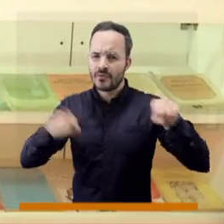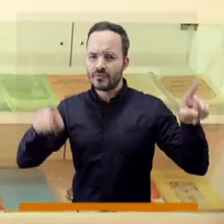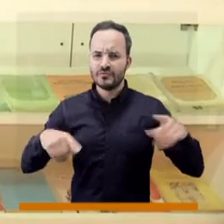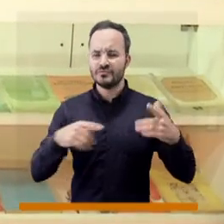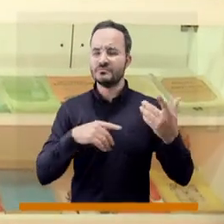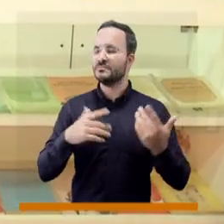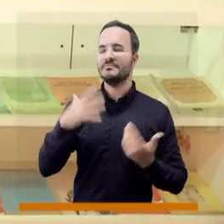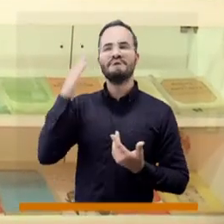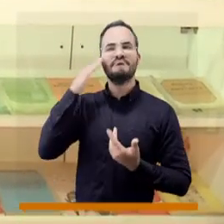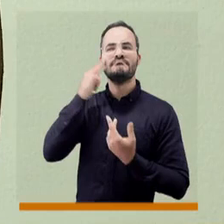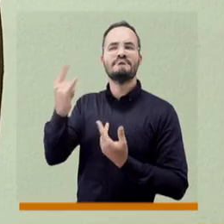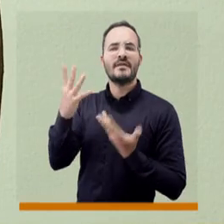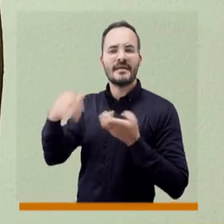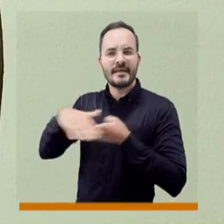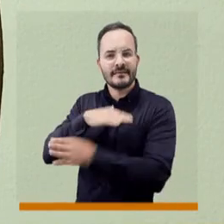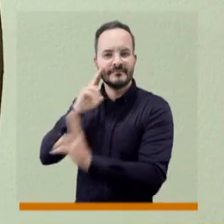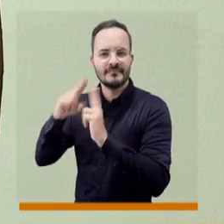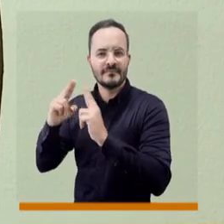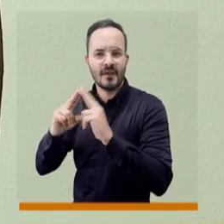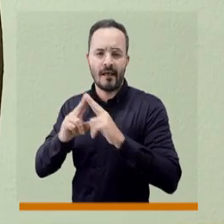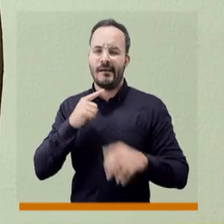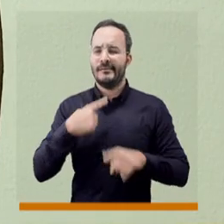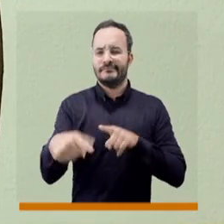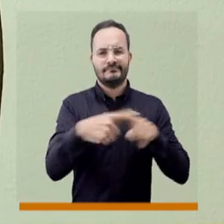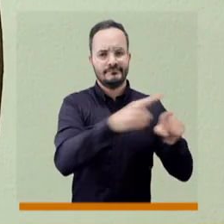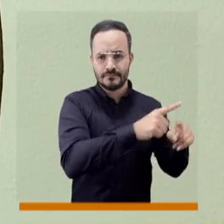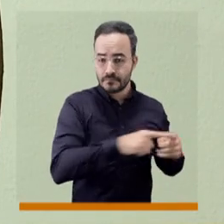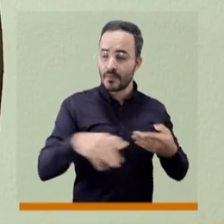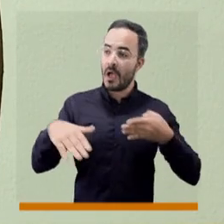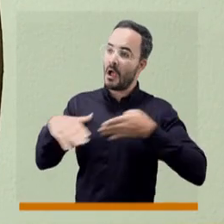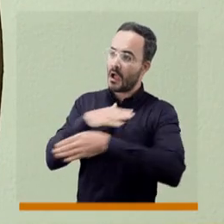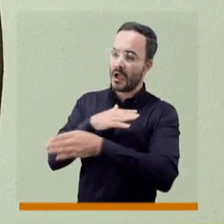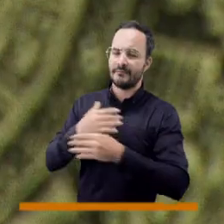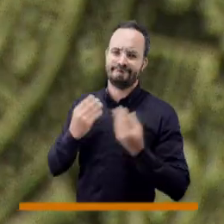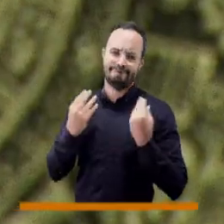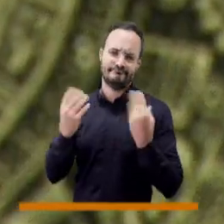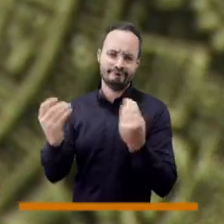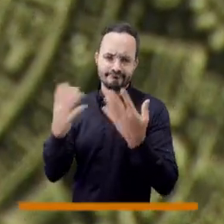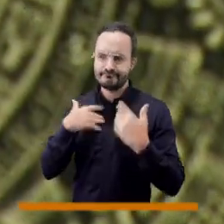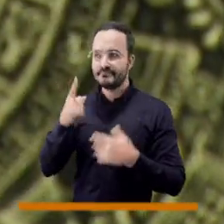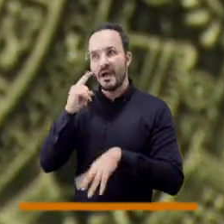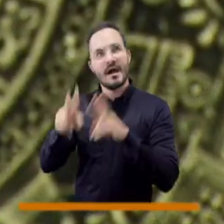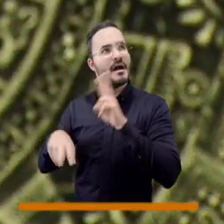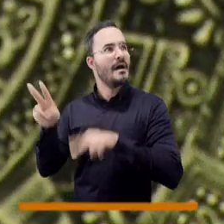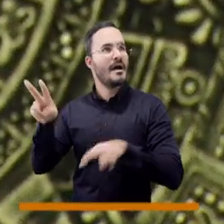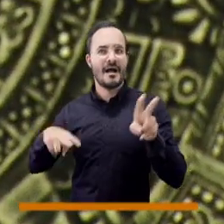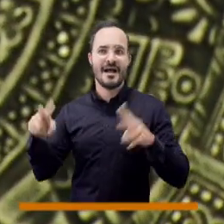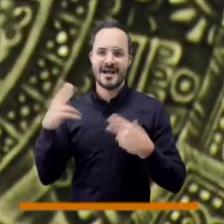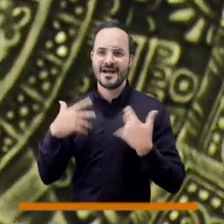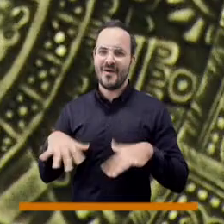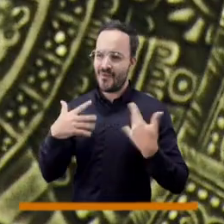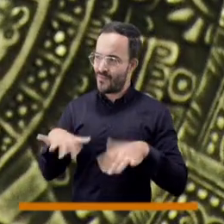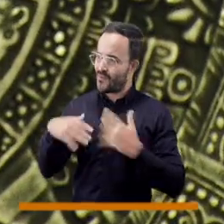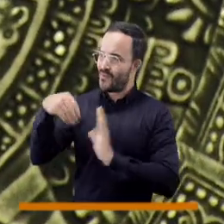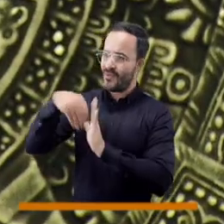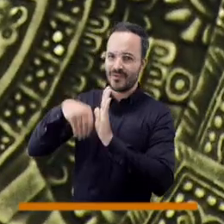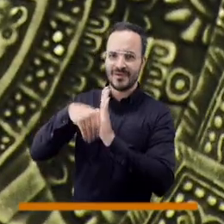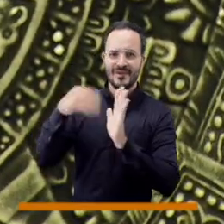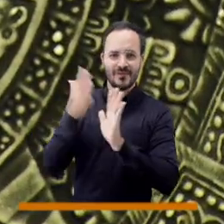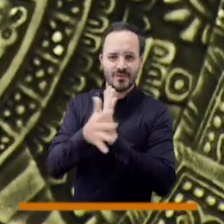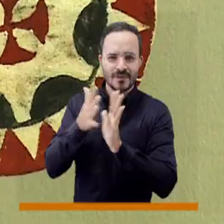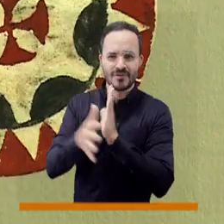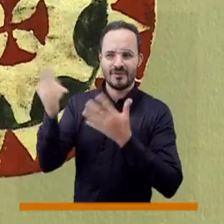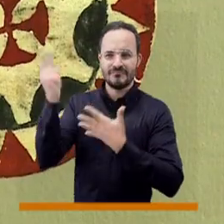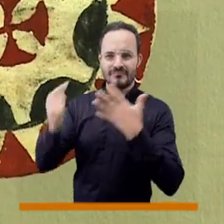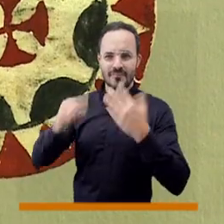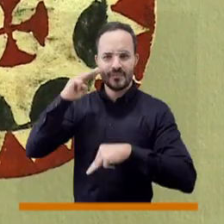entidades oficiales a visitar y a mirar los contenidos